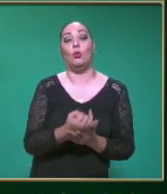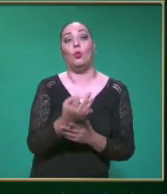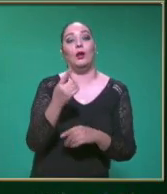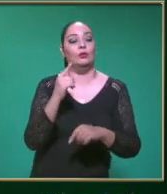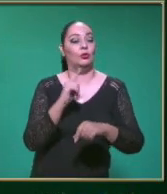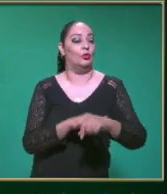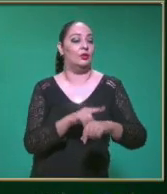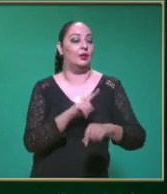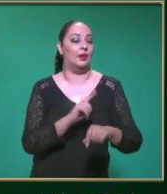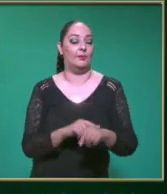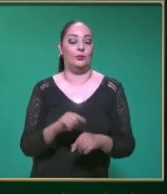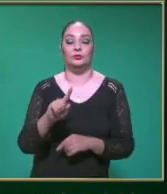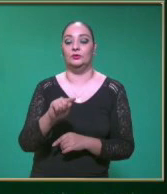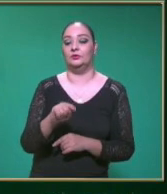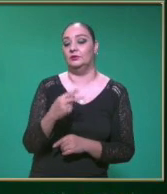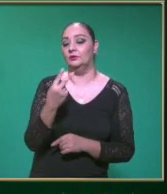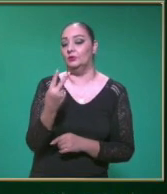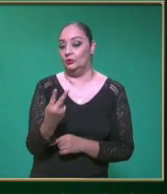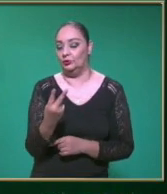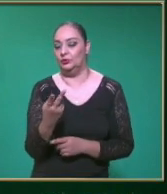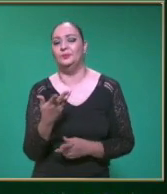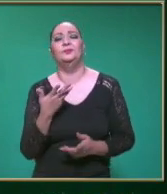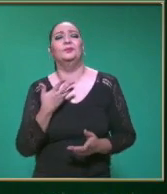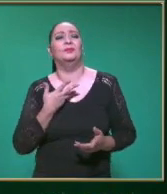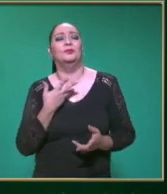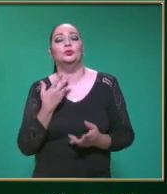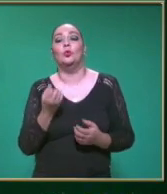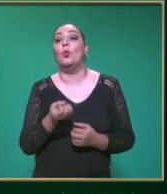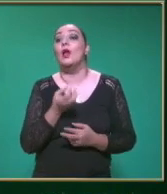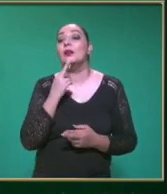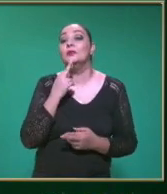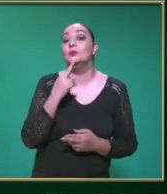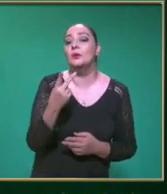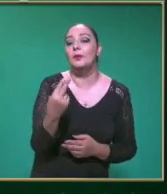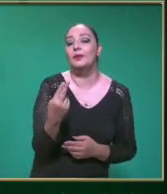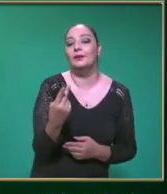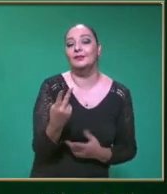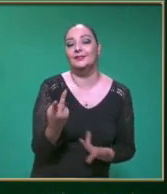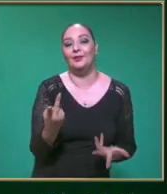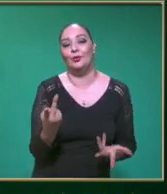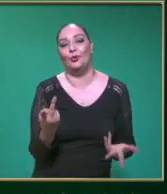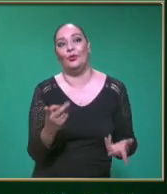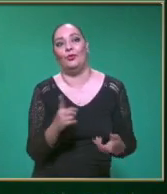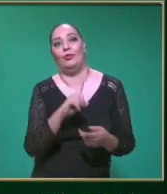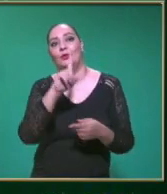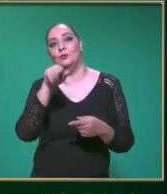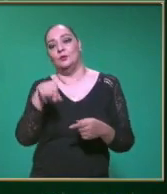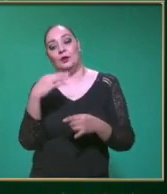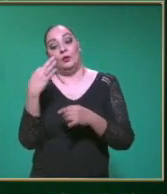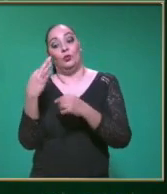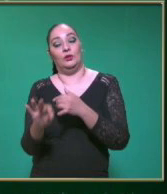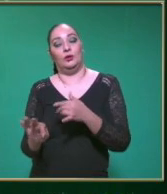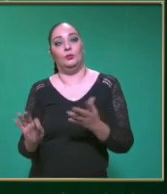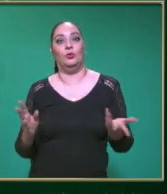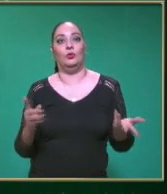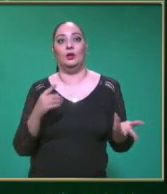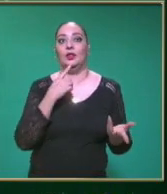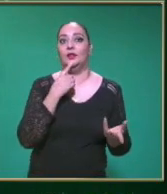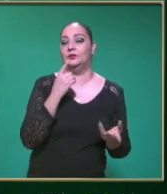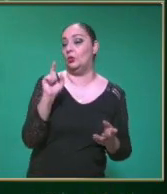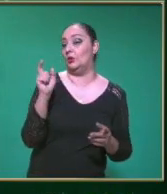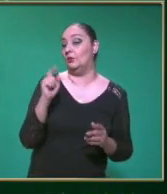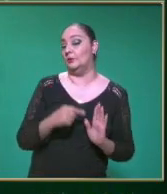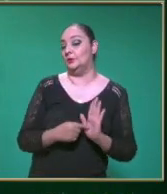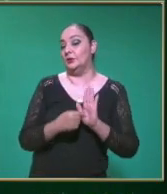Obtuvimos un resultado De 25 maestro Y al final Al representarlo